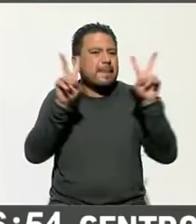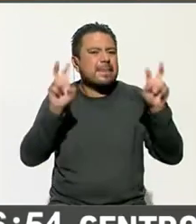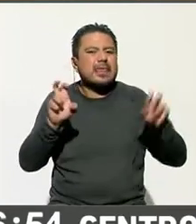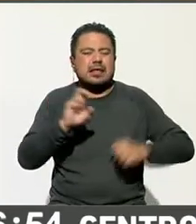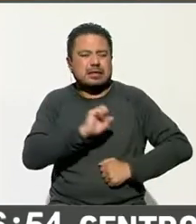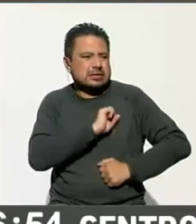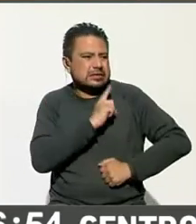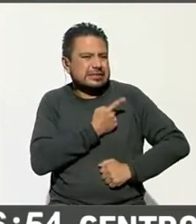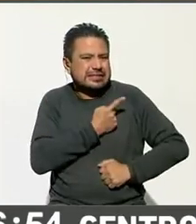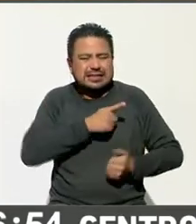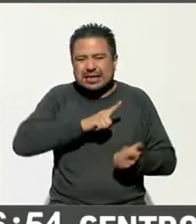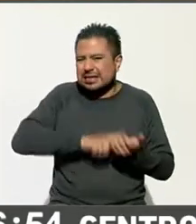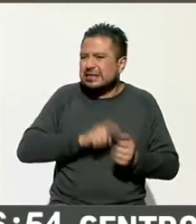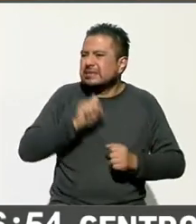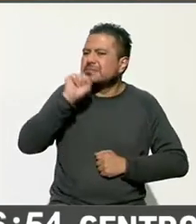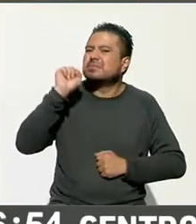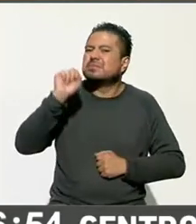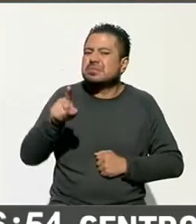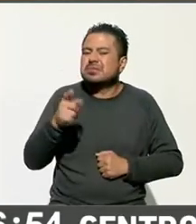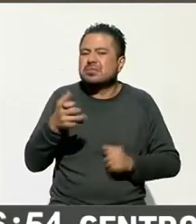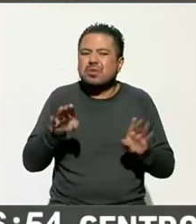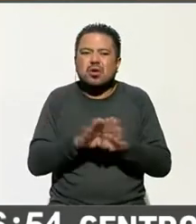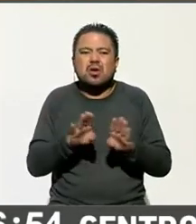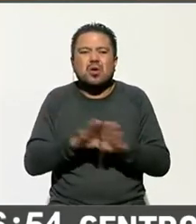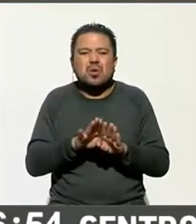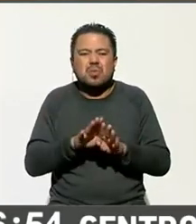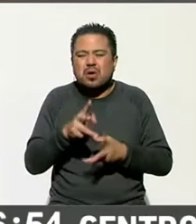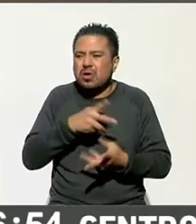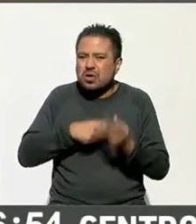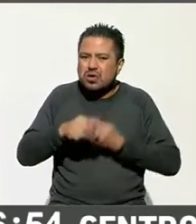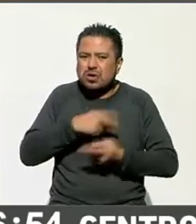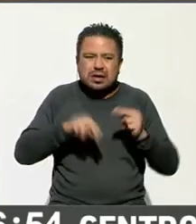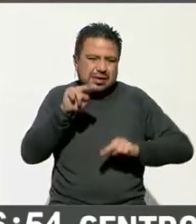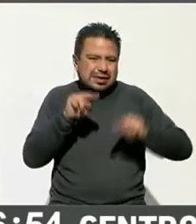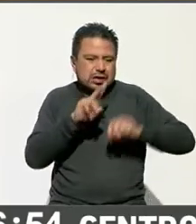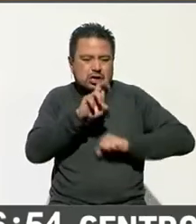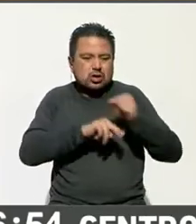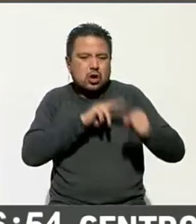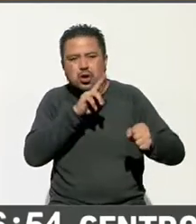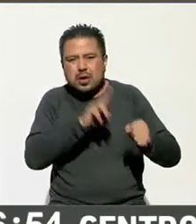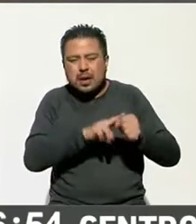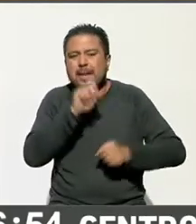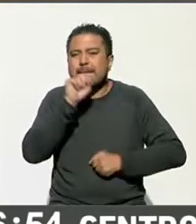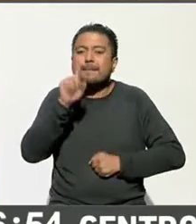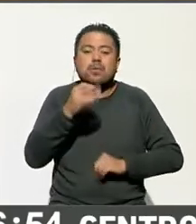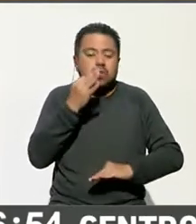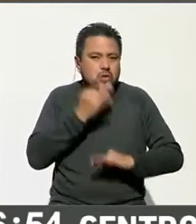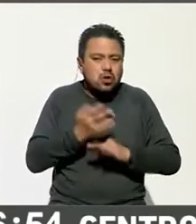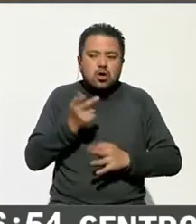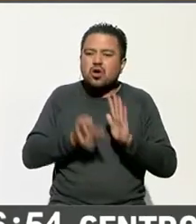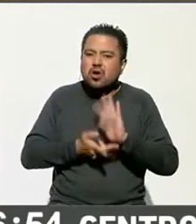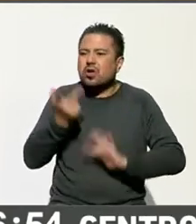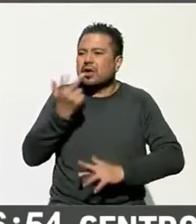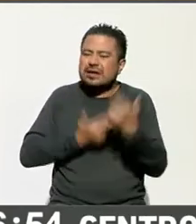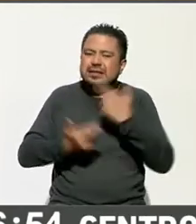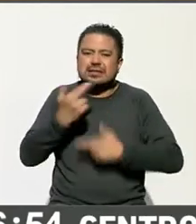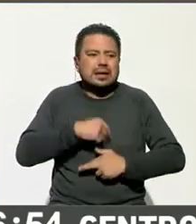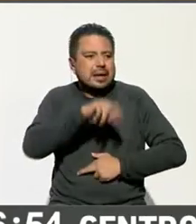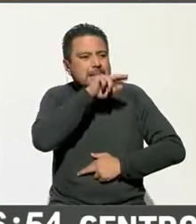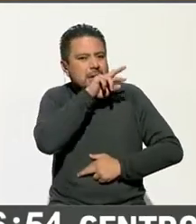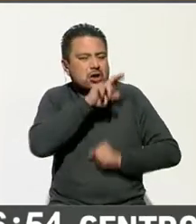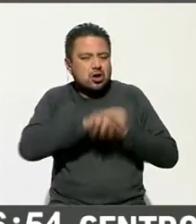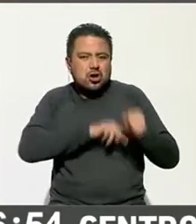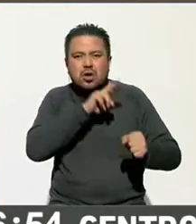la salud puede regresar a niveles de normalidad, vamos a regresar a las preocupaciones